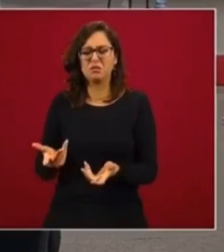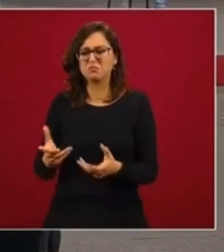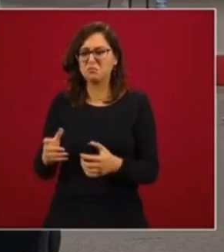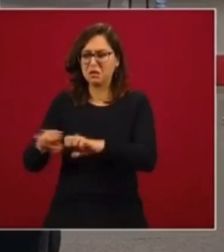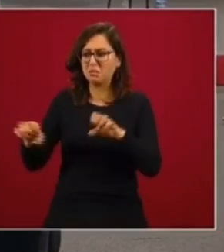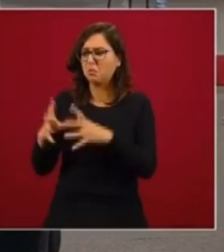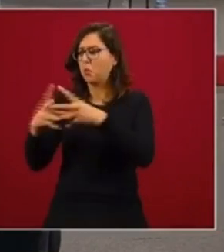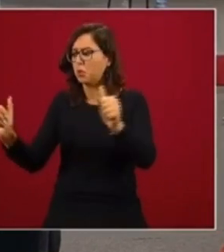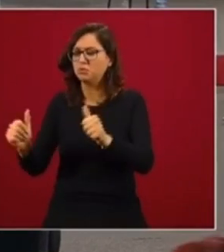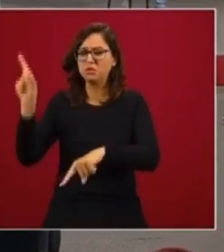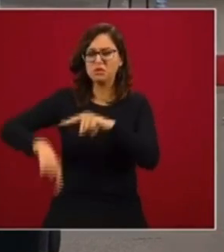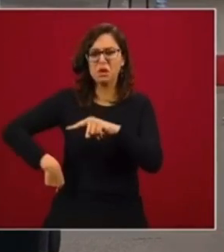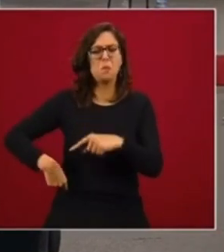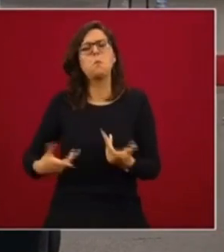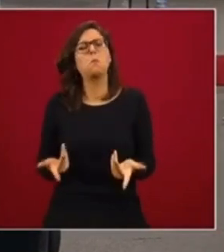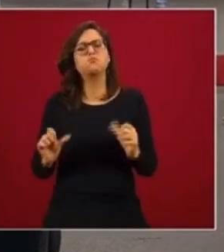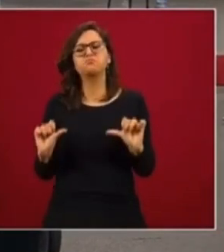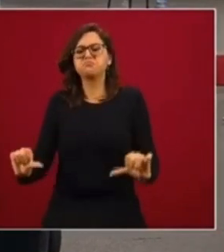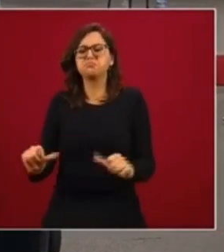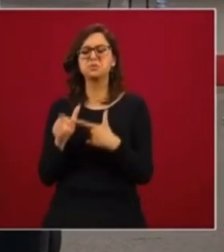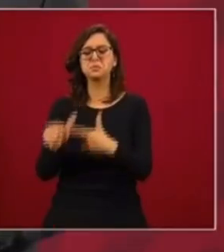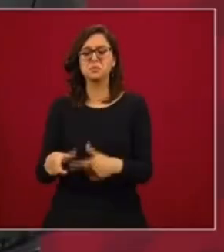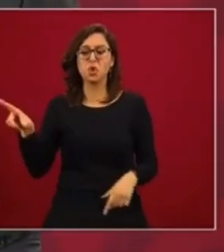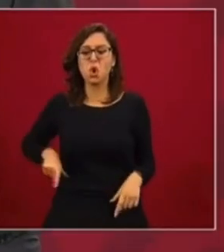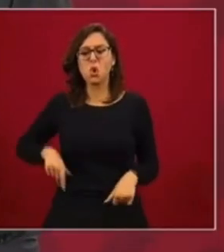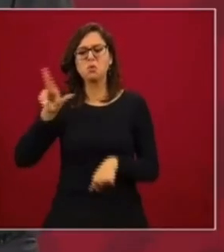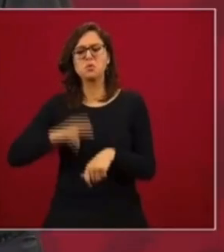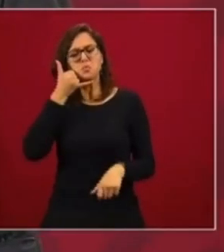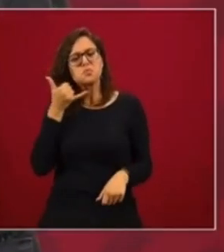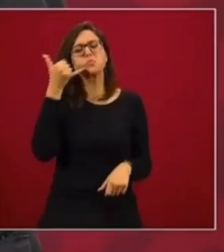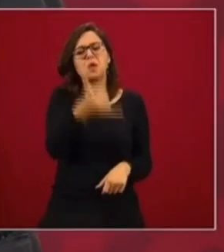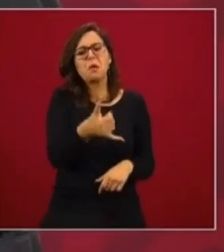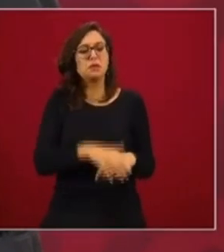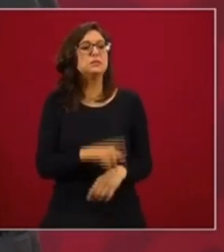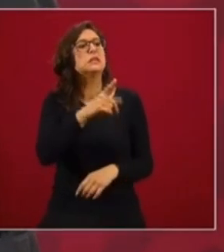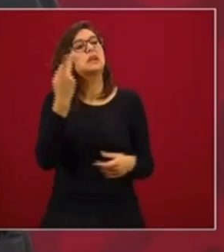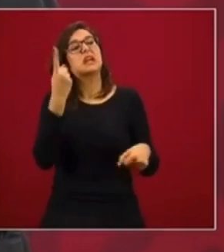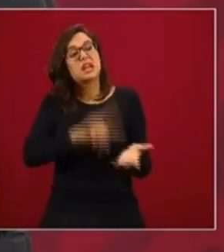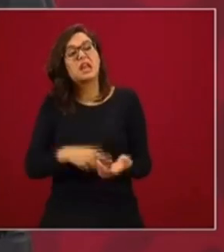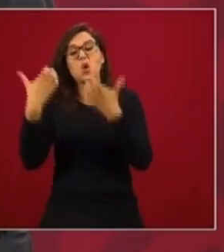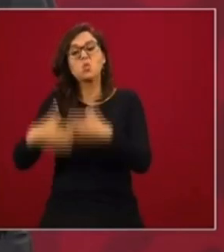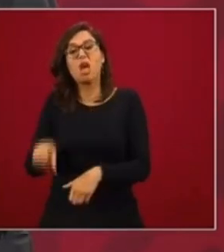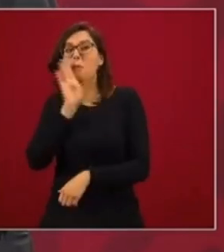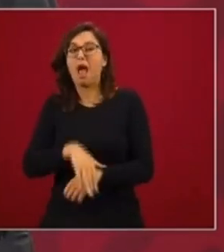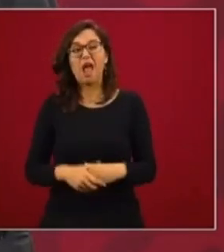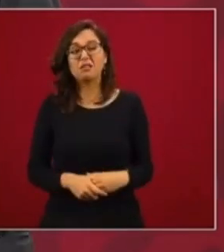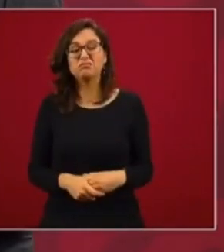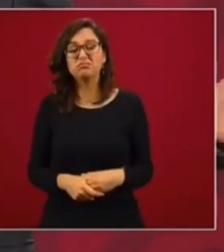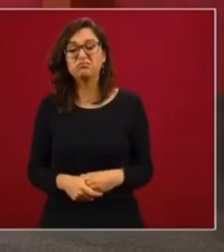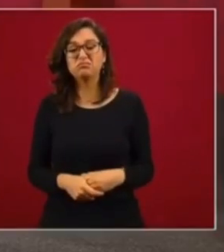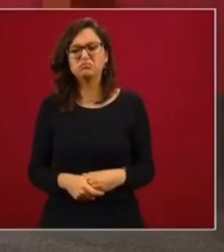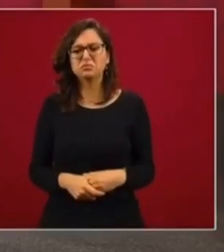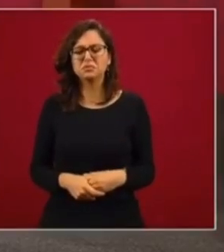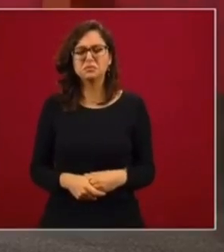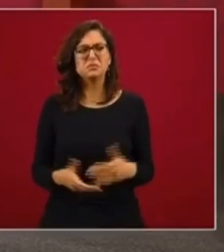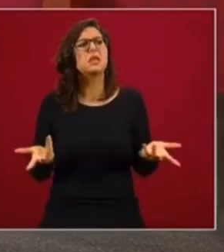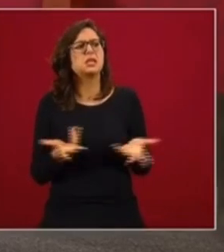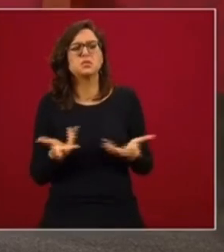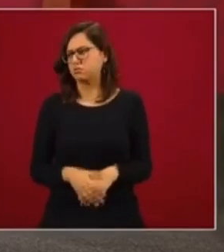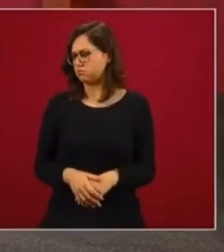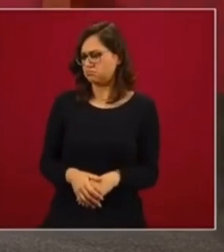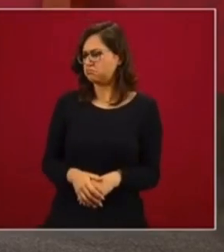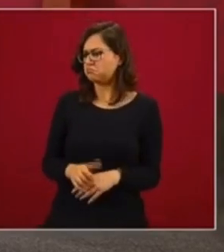ayuntamiento. No hubiese hablando el gobernador para decirme, hola, su cuñada está metida en este asunto. ¿Qué hacemos?